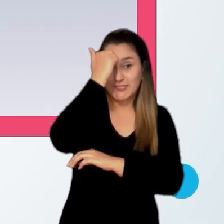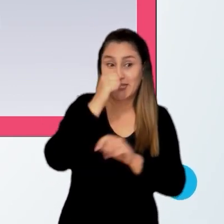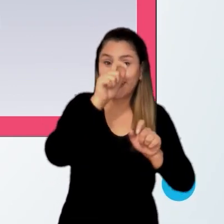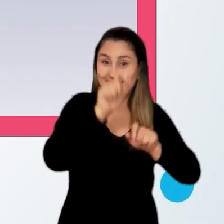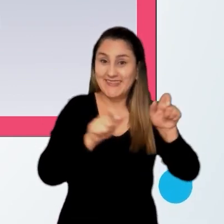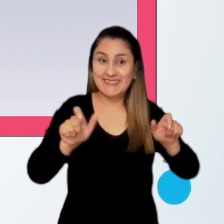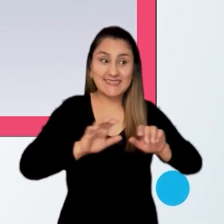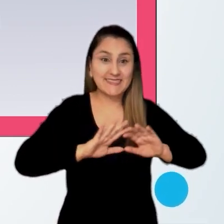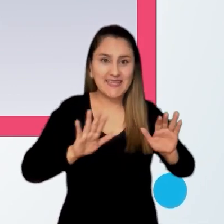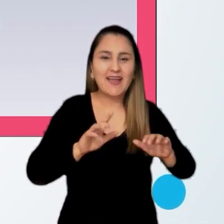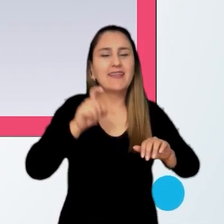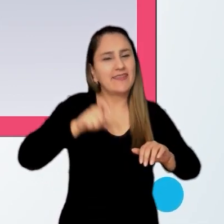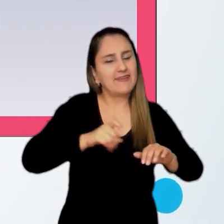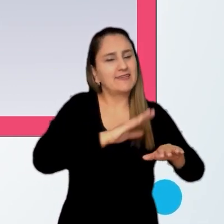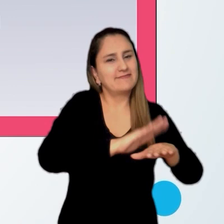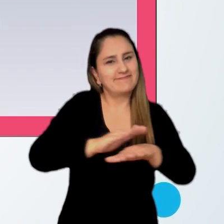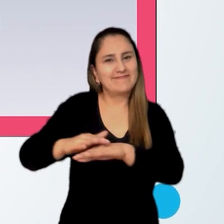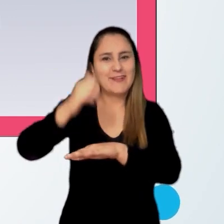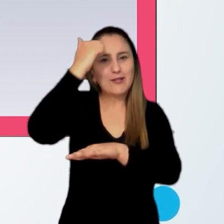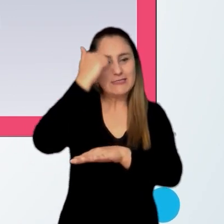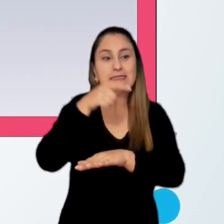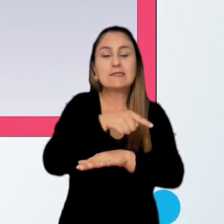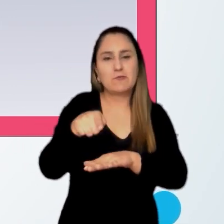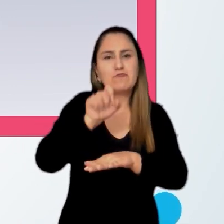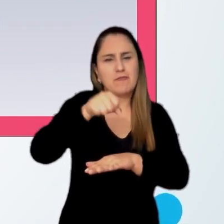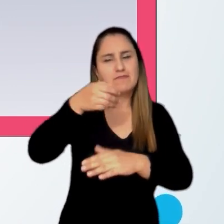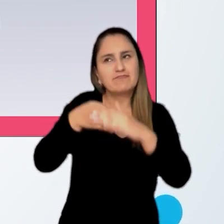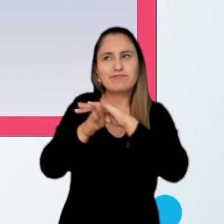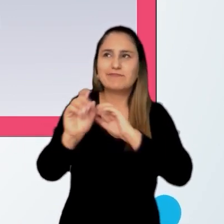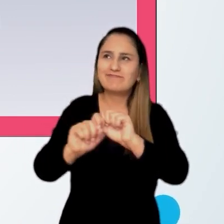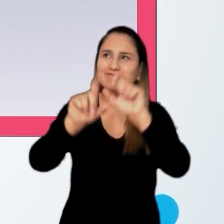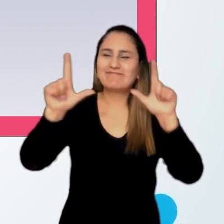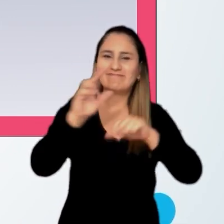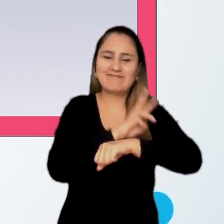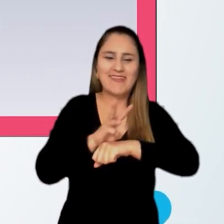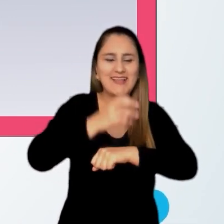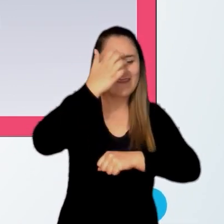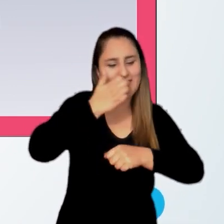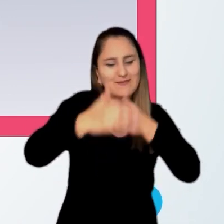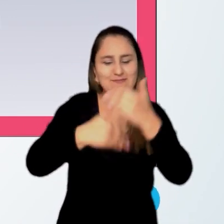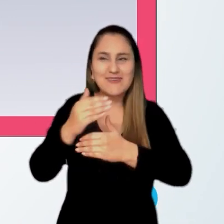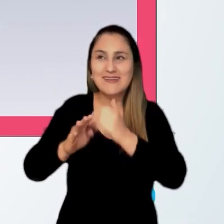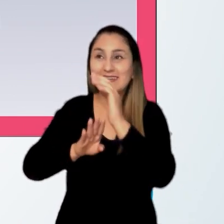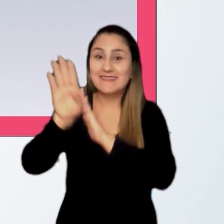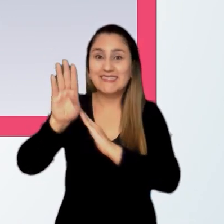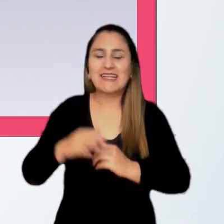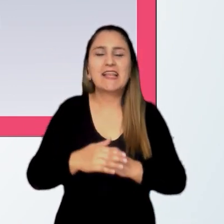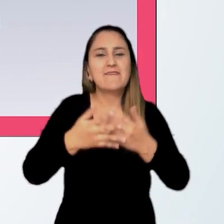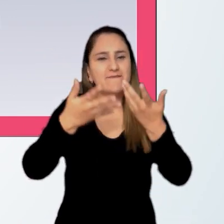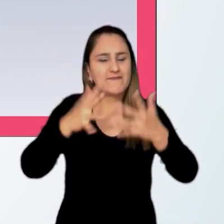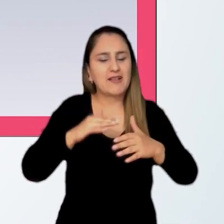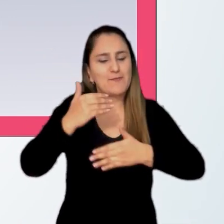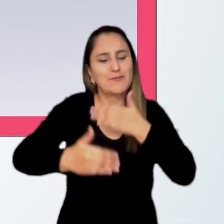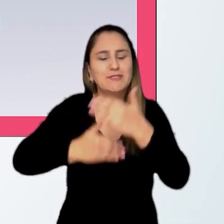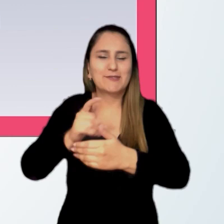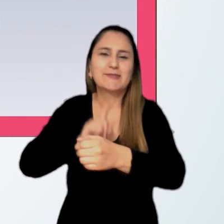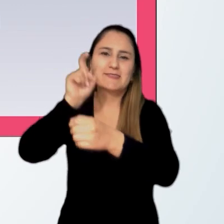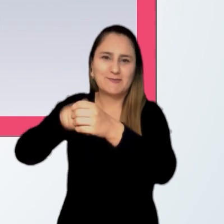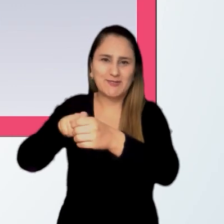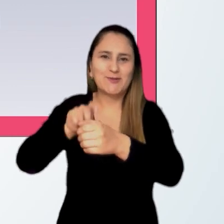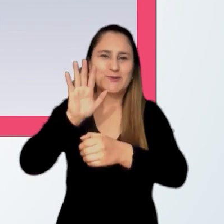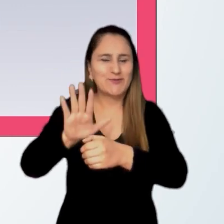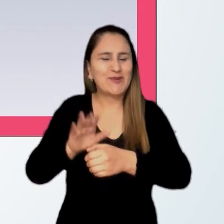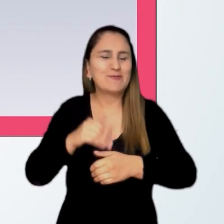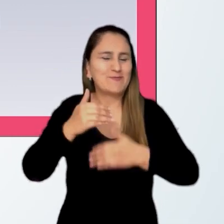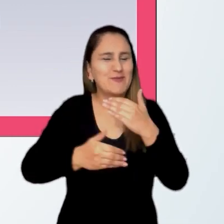los docentes, debe informar a los docentes que pueden ingresar a la plataforma evaluar para avanzar y finalizar el proceso